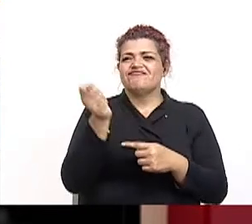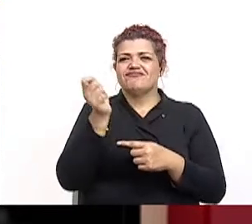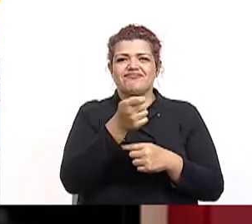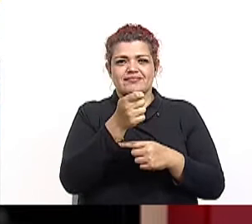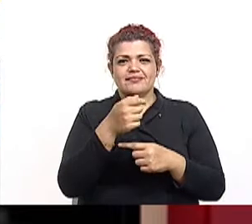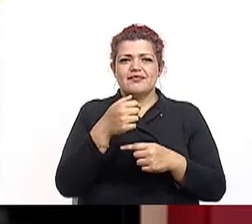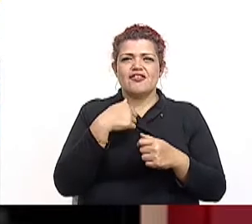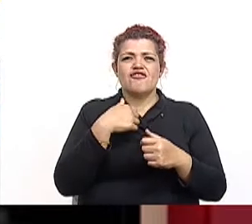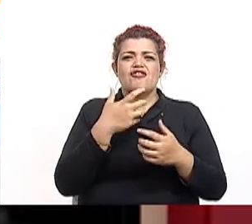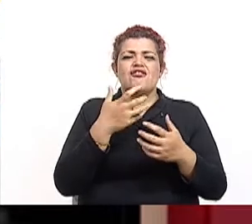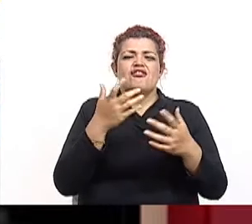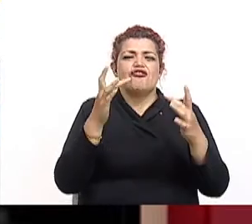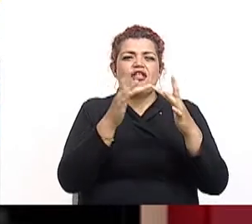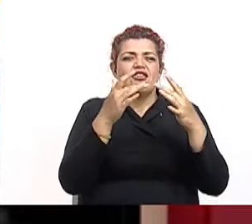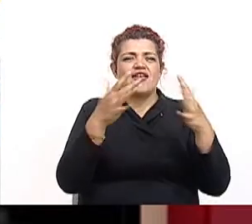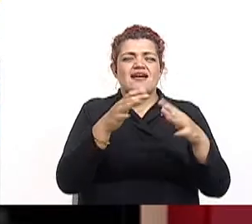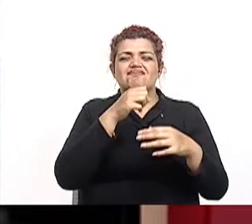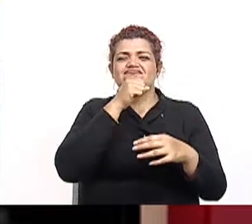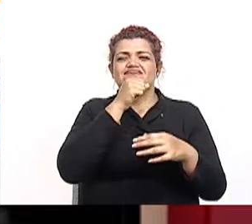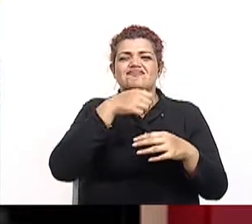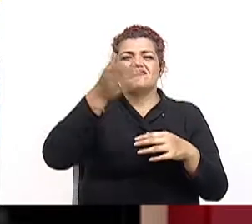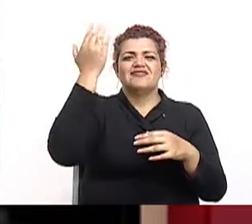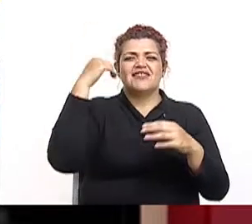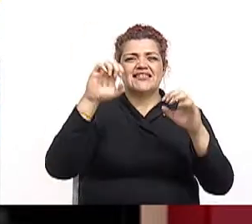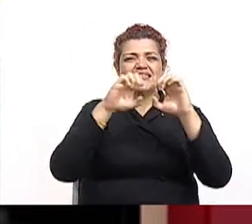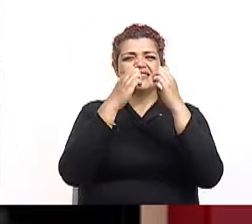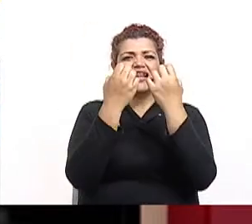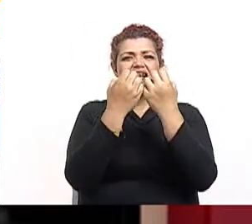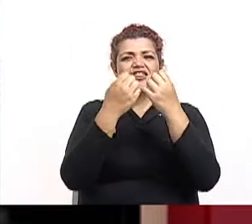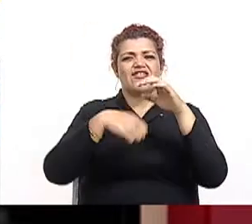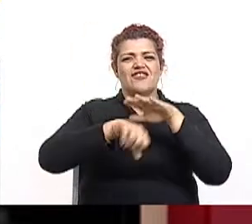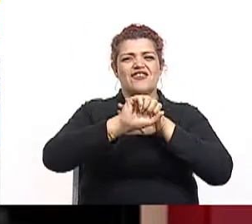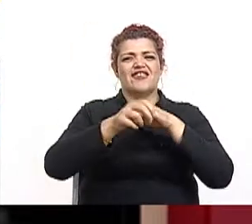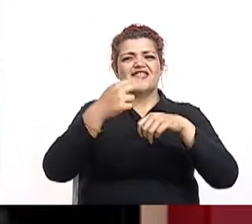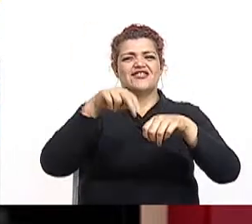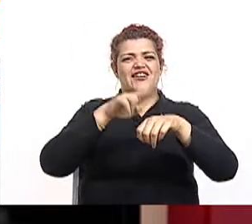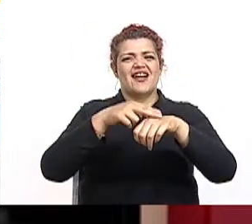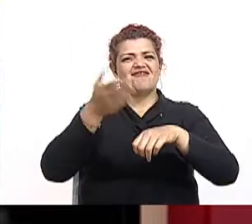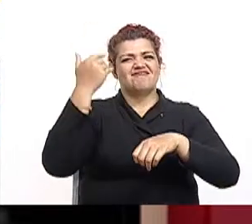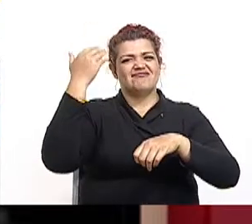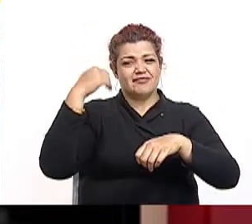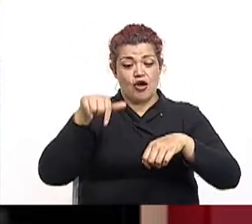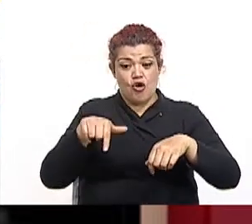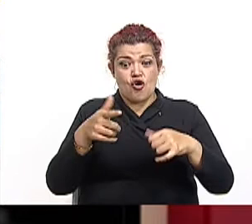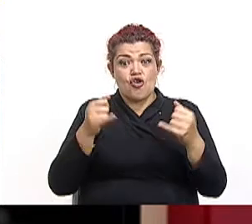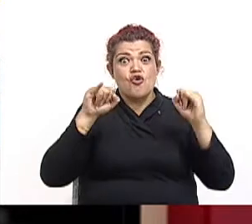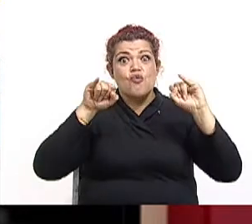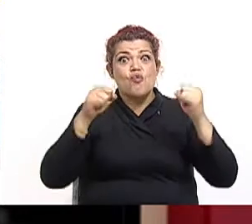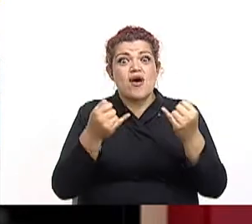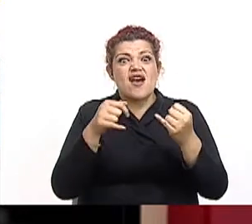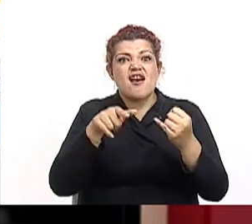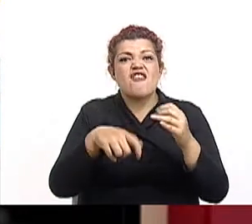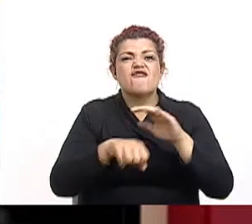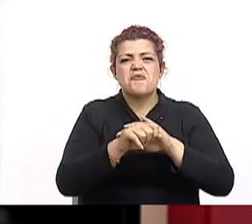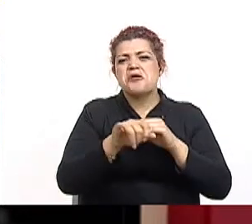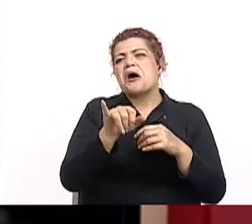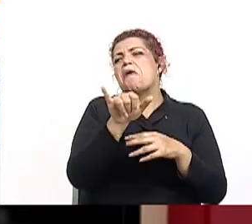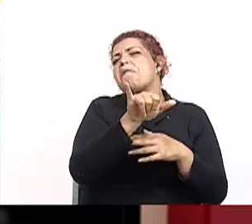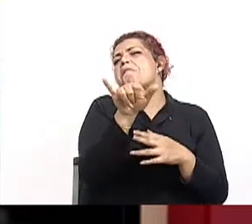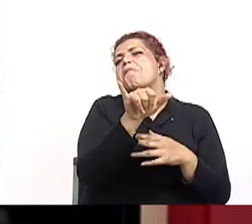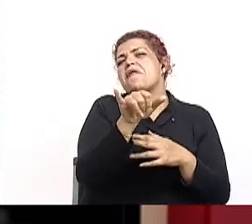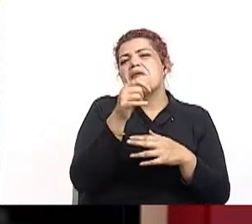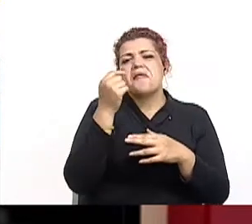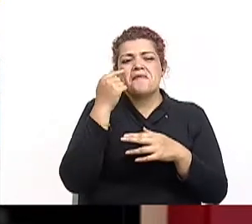antiguo estadio nacional. Hoy tenemos un gran juego, un gran partido de fútbol entre el Estado liberal y el Estado